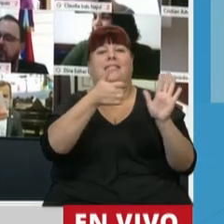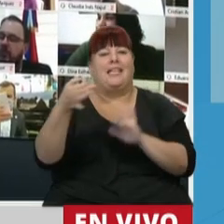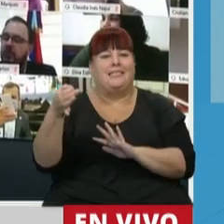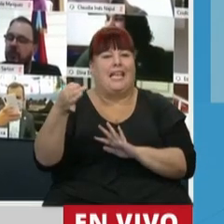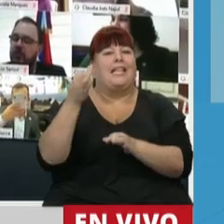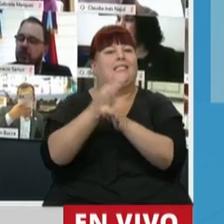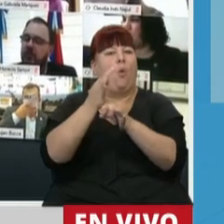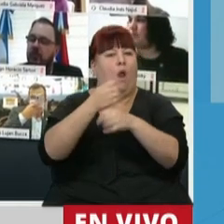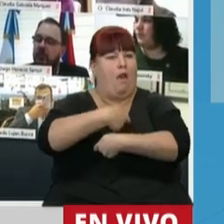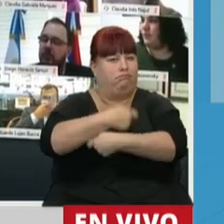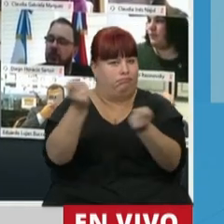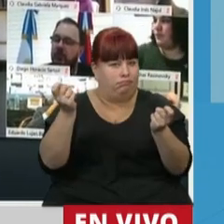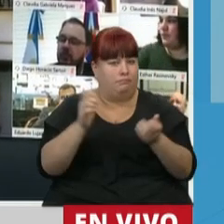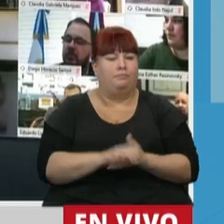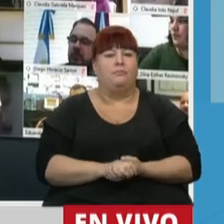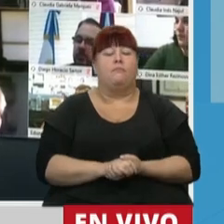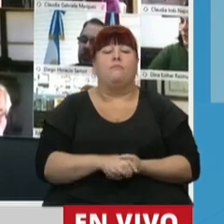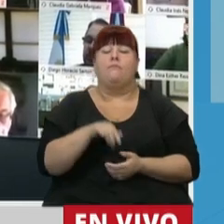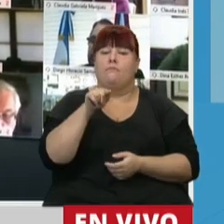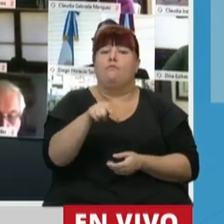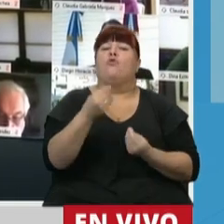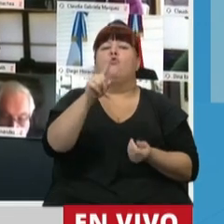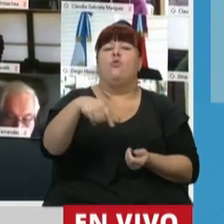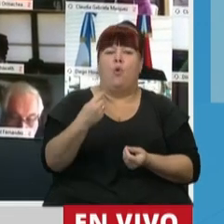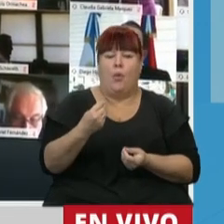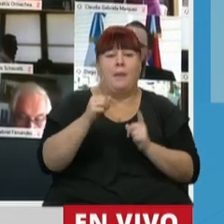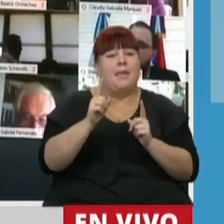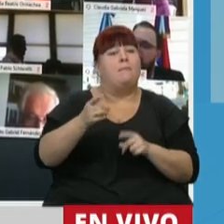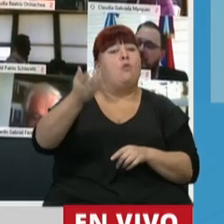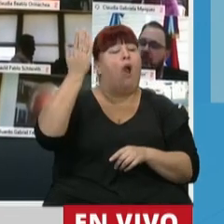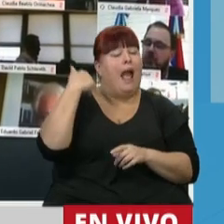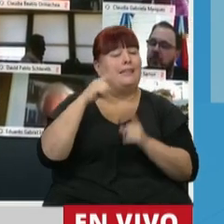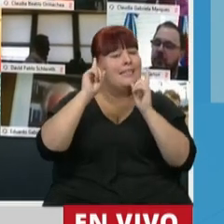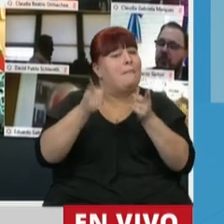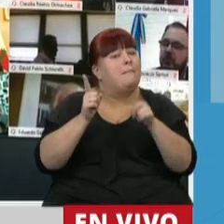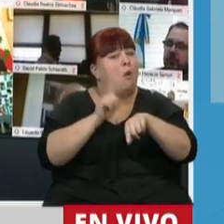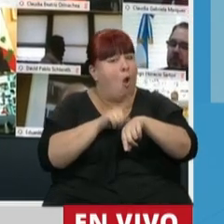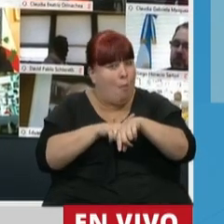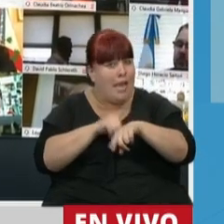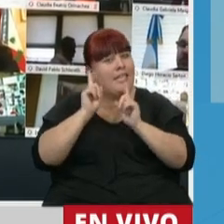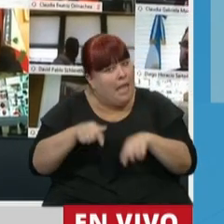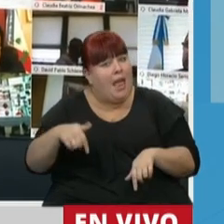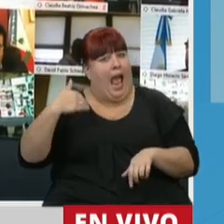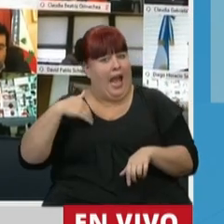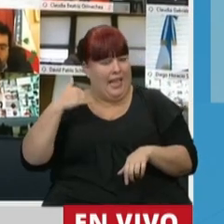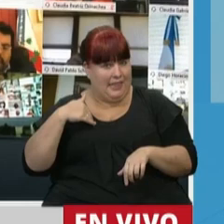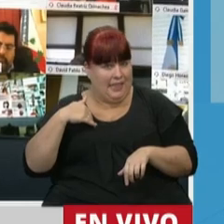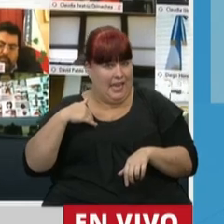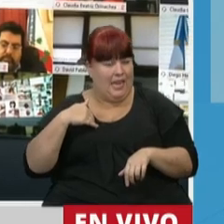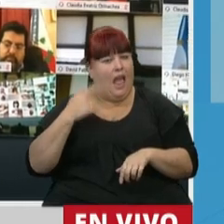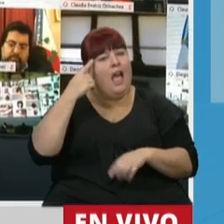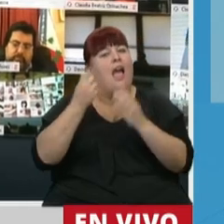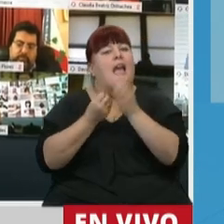escuelas. Y eso sucedió cuando paralelamente también a la Argentina se